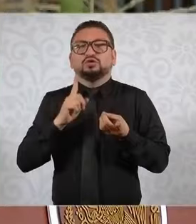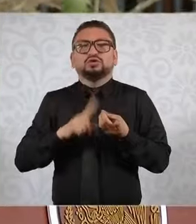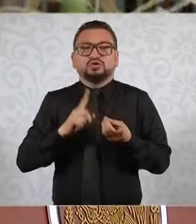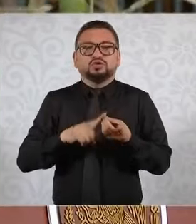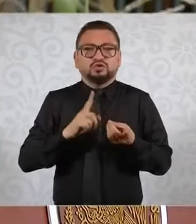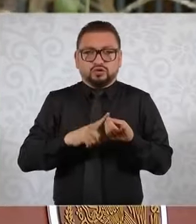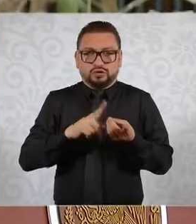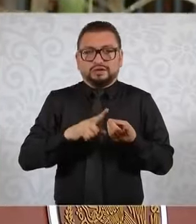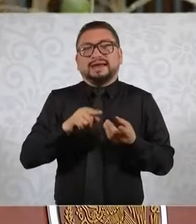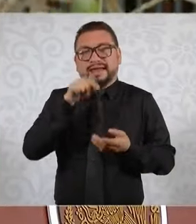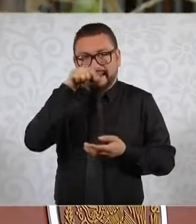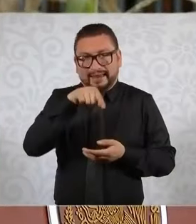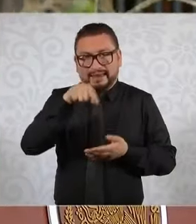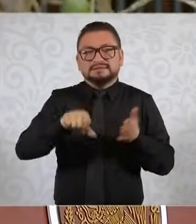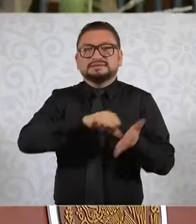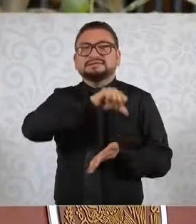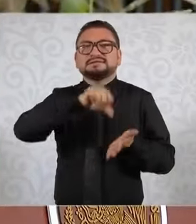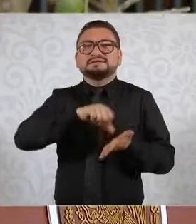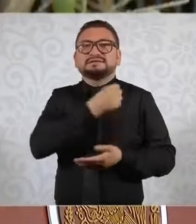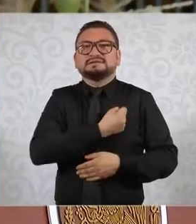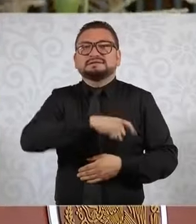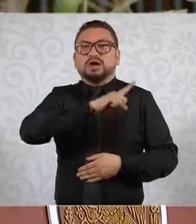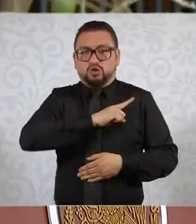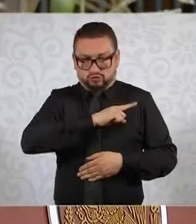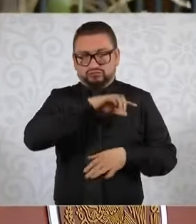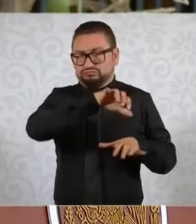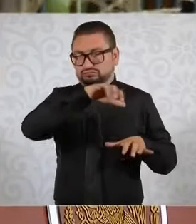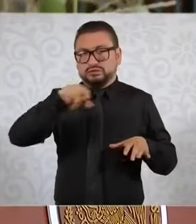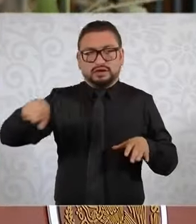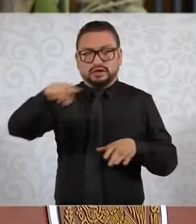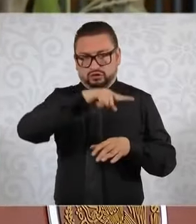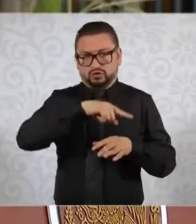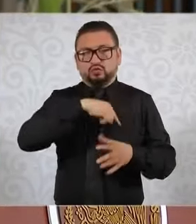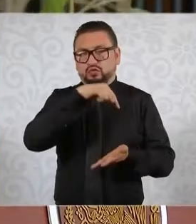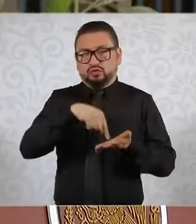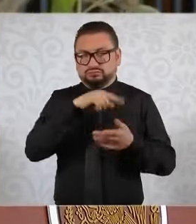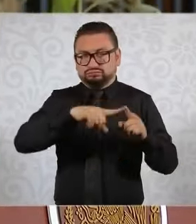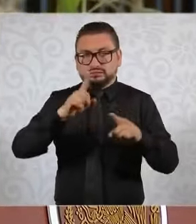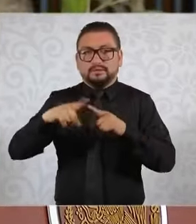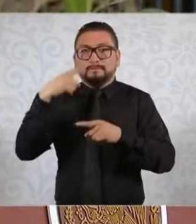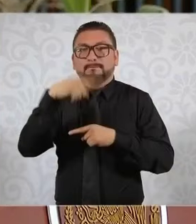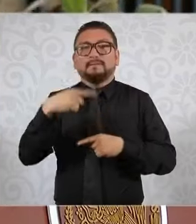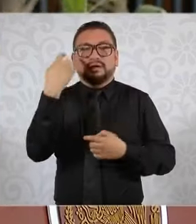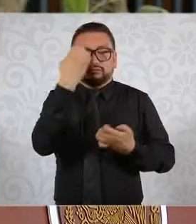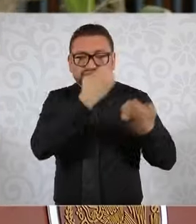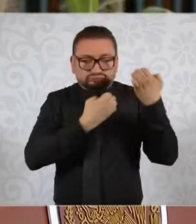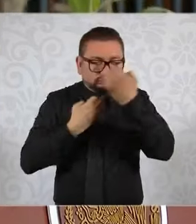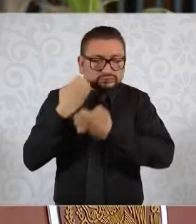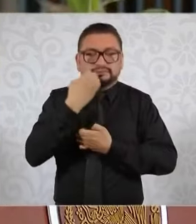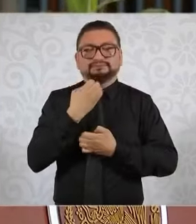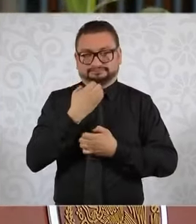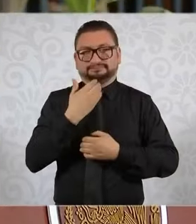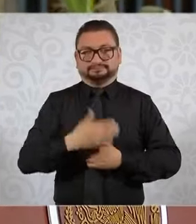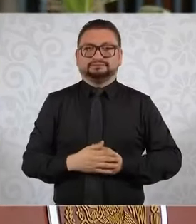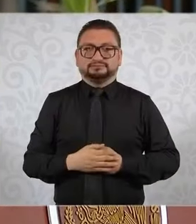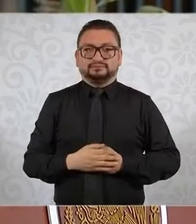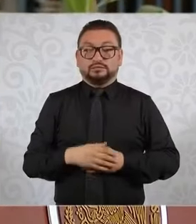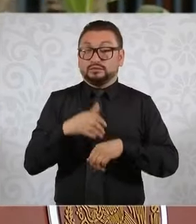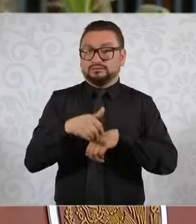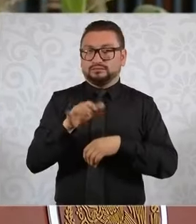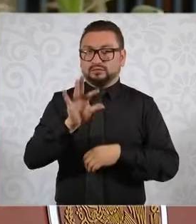mayoría de los centros de salud. Eso va a ayudar mucho al diagnóstico. 43.